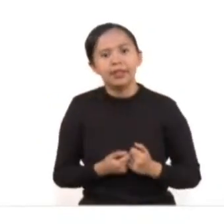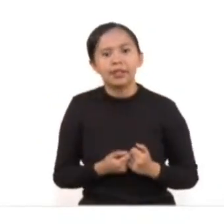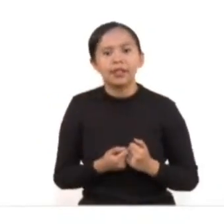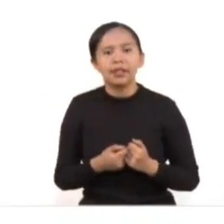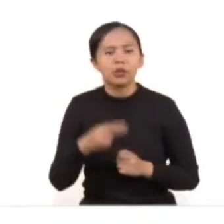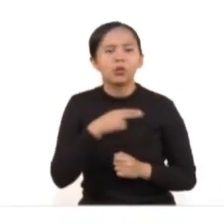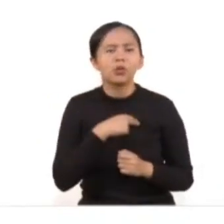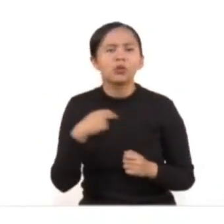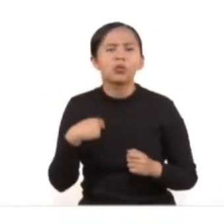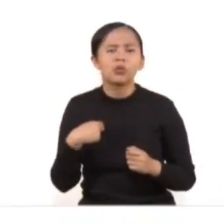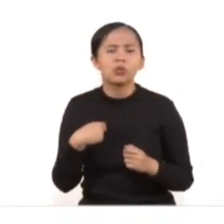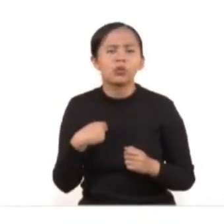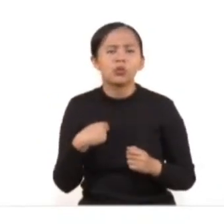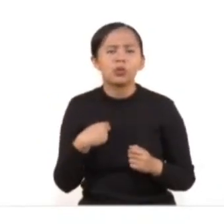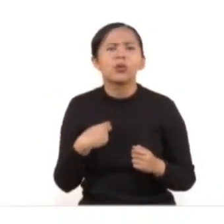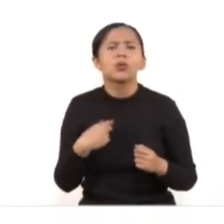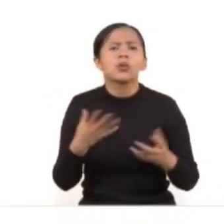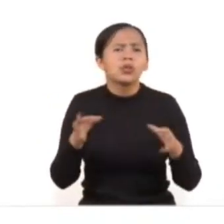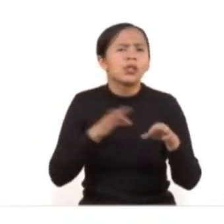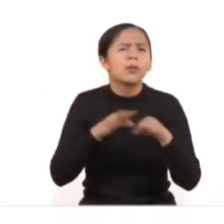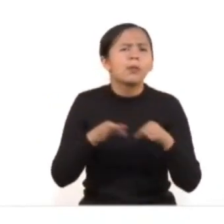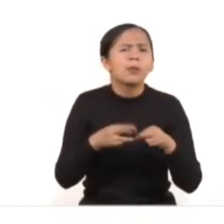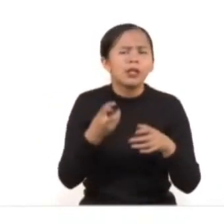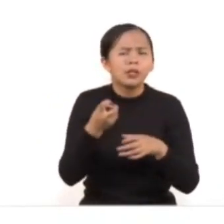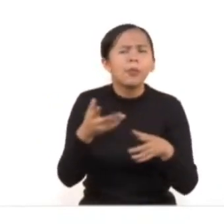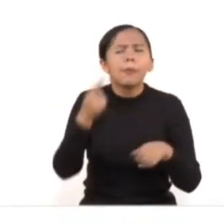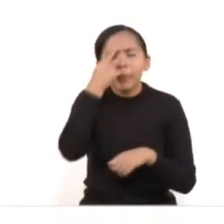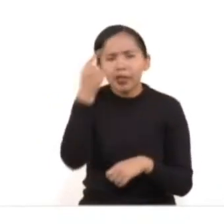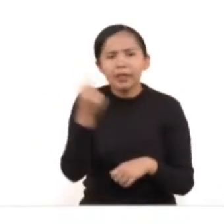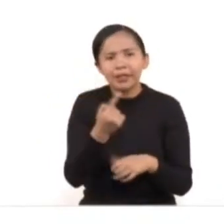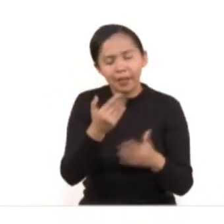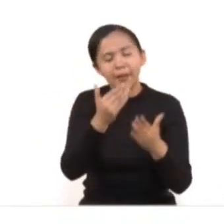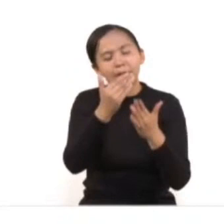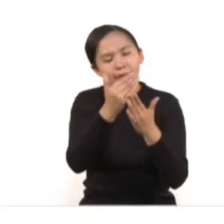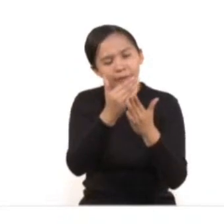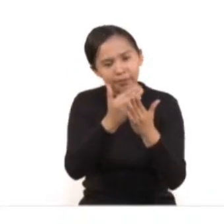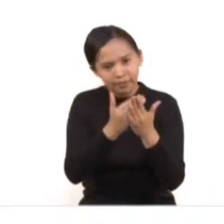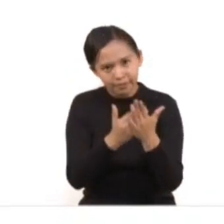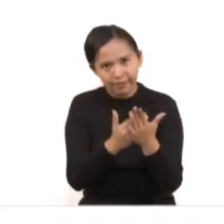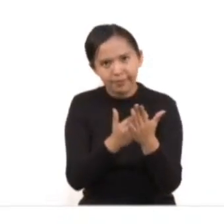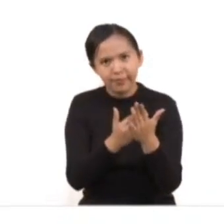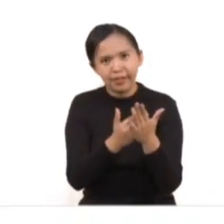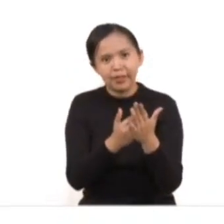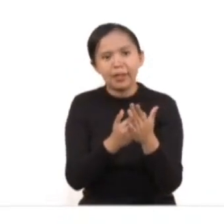buscando reducir los tiempos que nos tardamos en la denuncia.